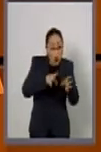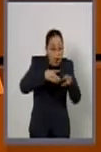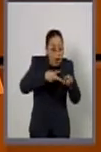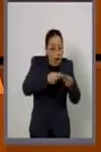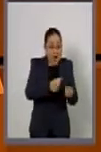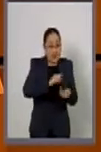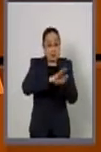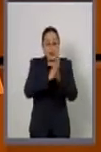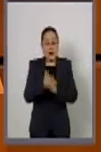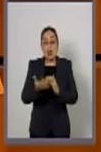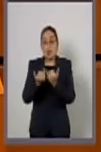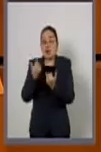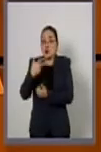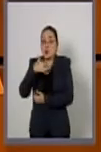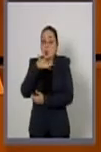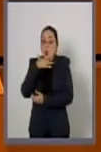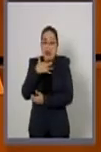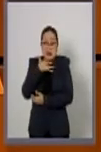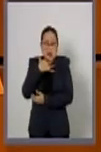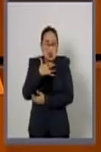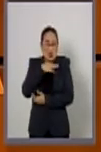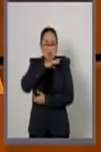como en los desechos radioactivos.